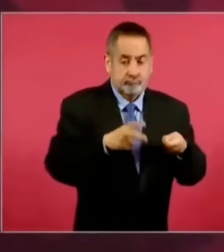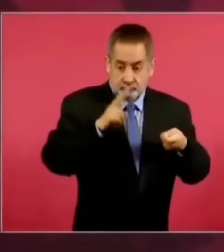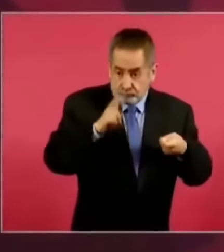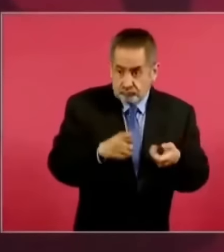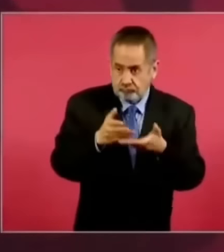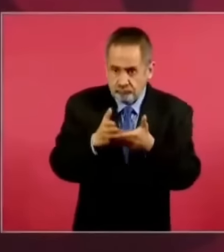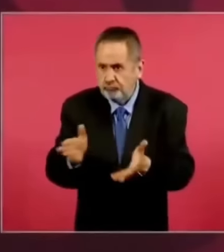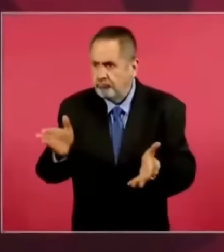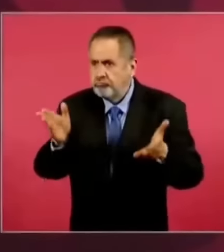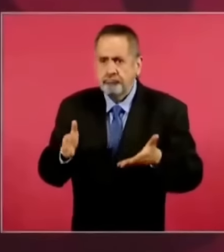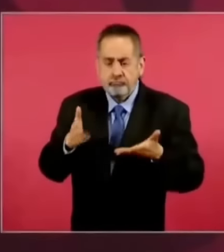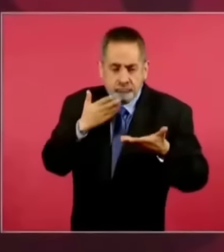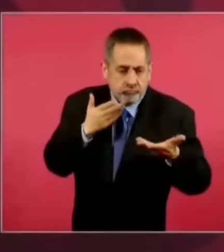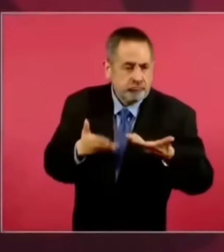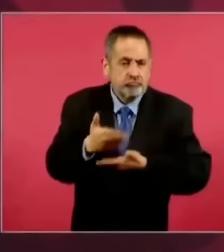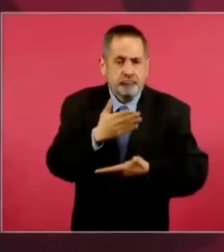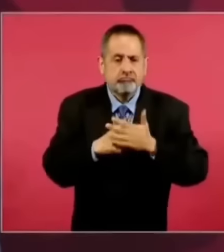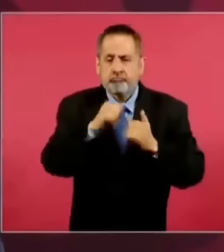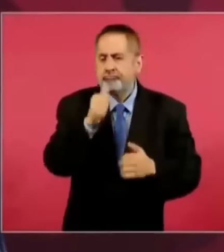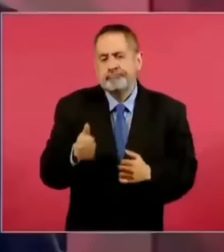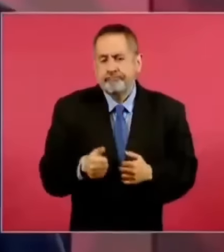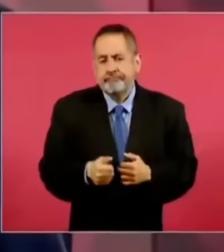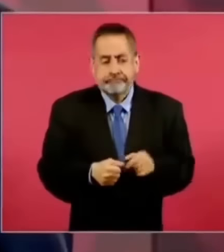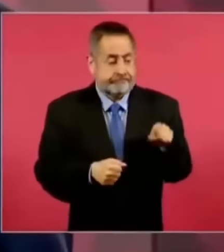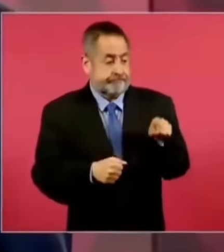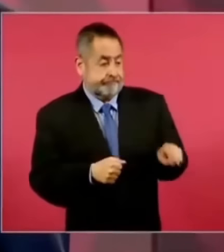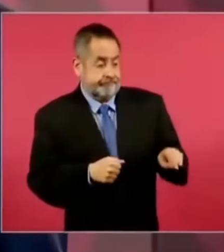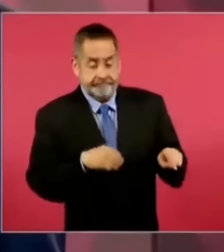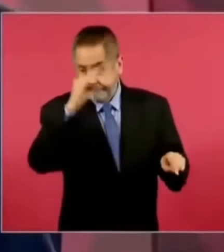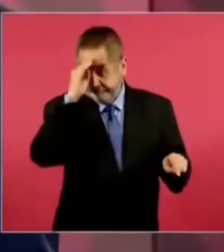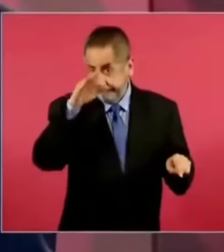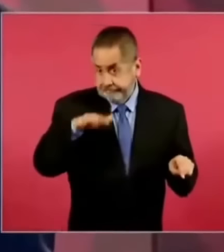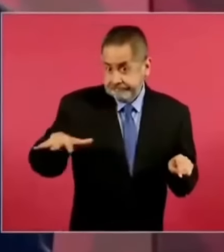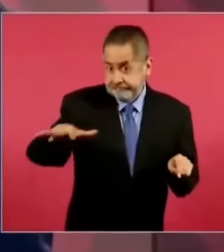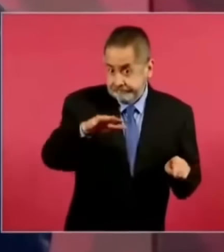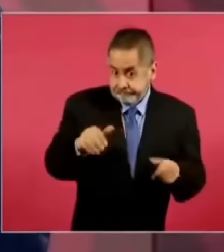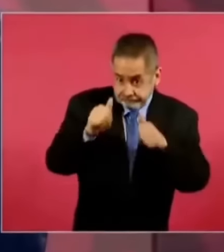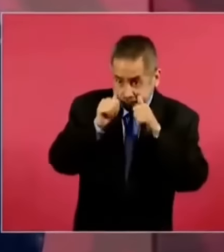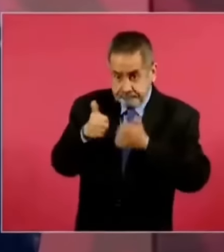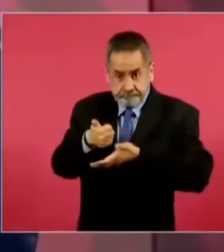que esté pensando en beneficiar al pueblo. Bueno,